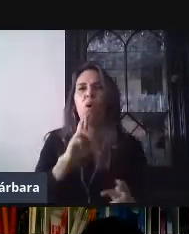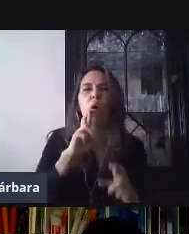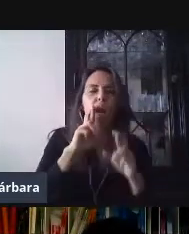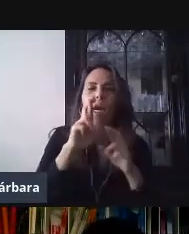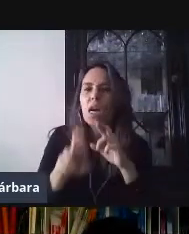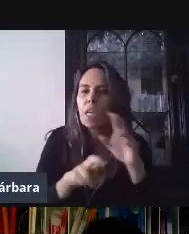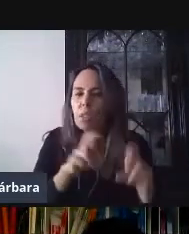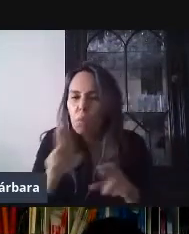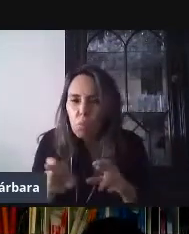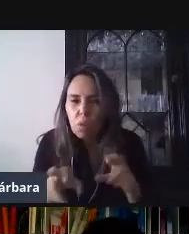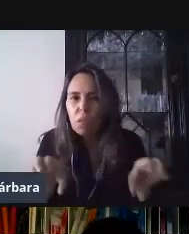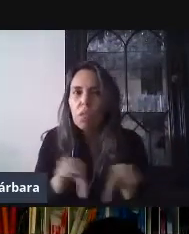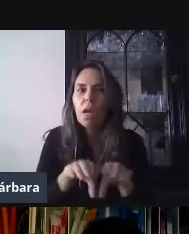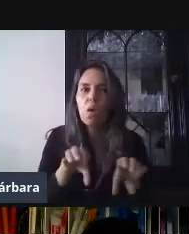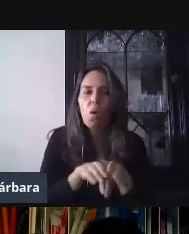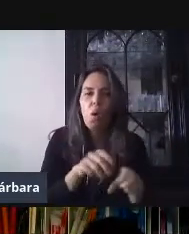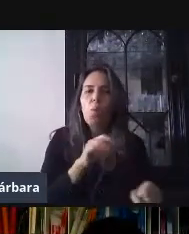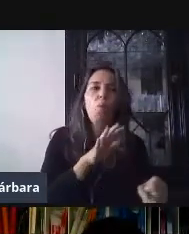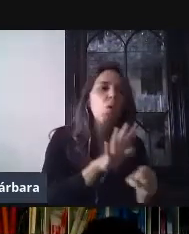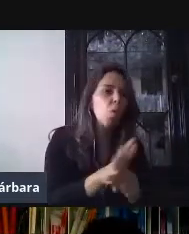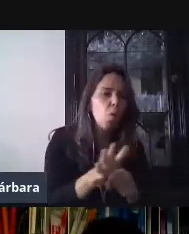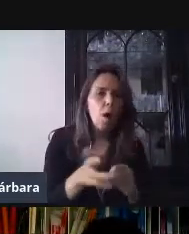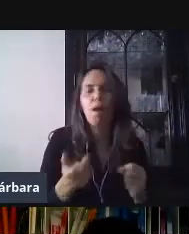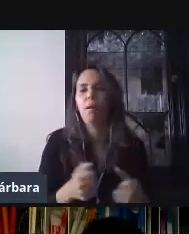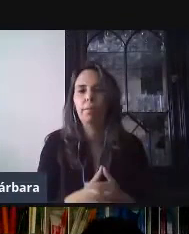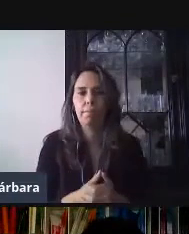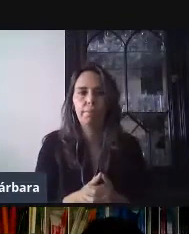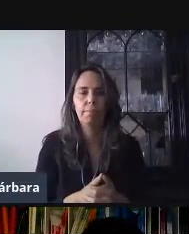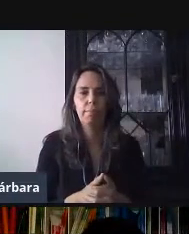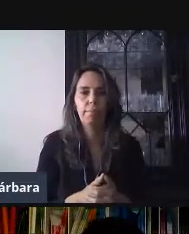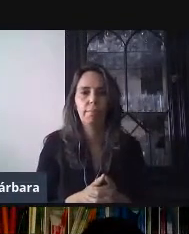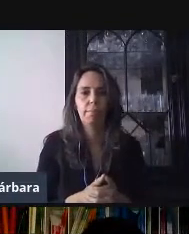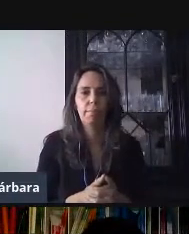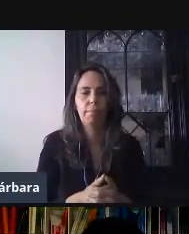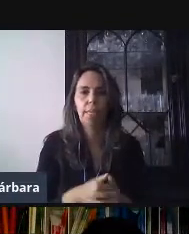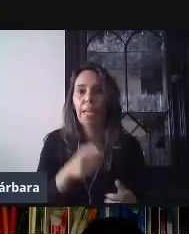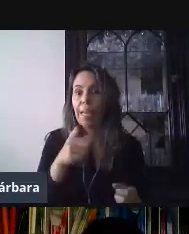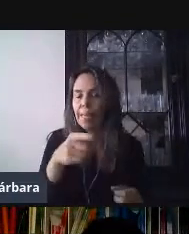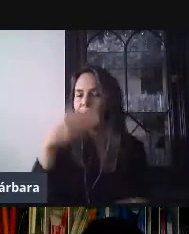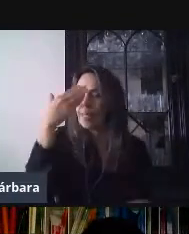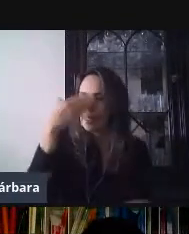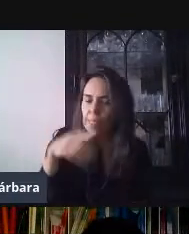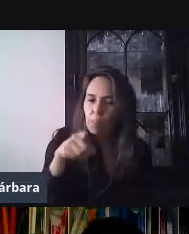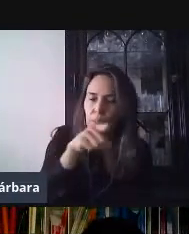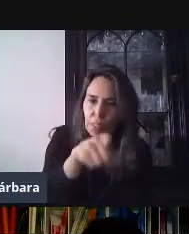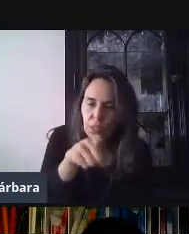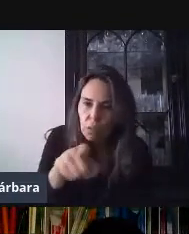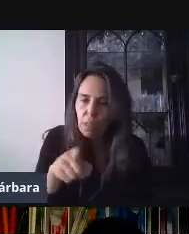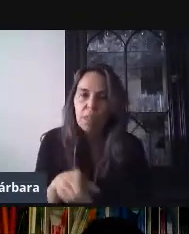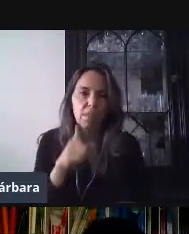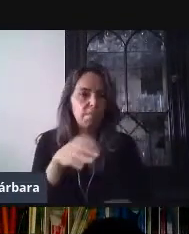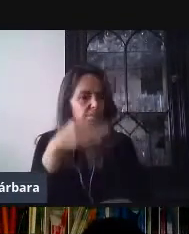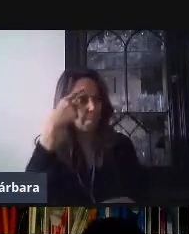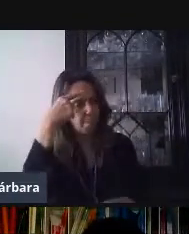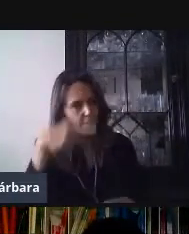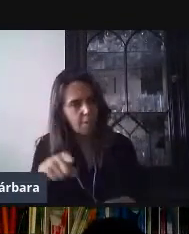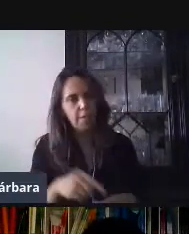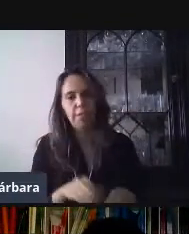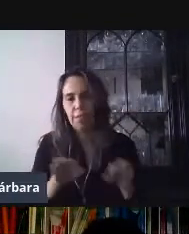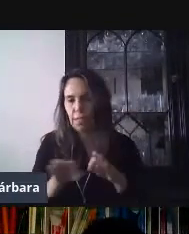yo quiero algo más sencillo. O sea, que sientan las marchas de maestros, que esto es súper adaptable a la necesidad que ellos están buscando.